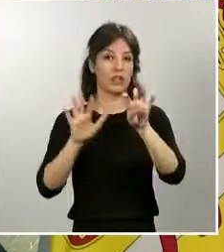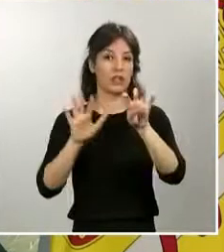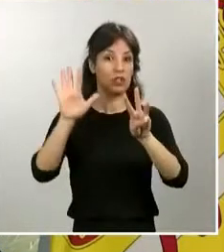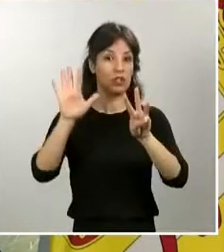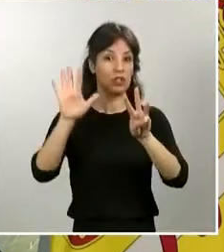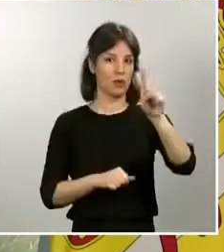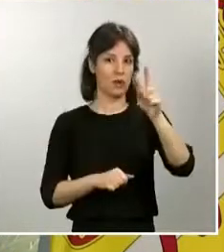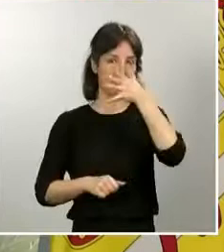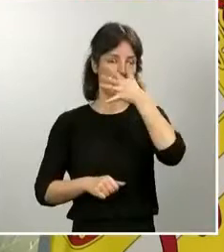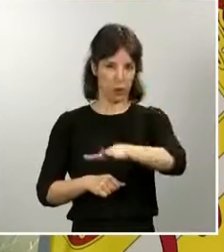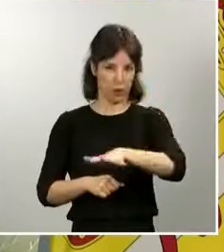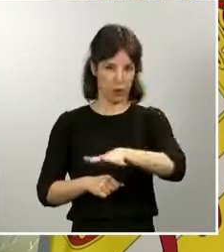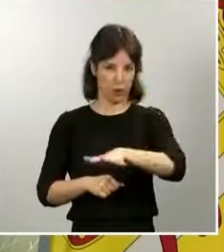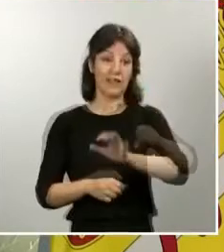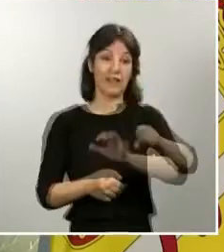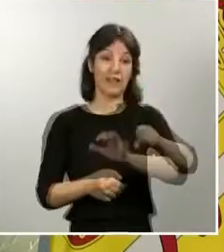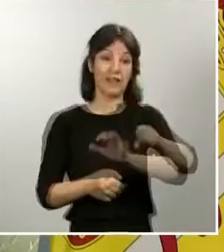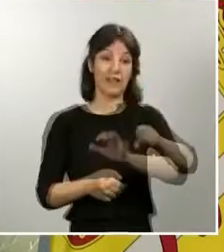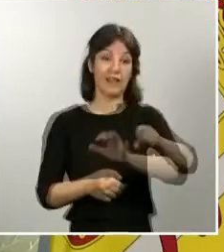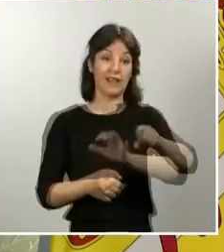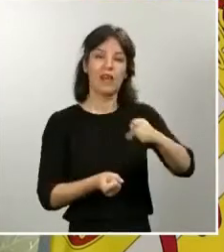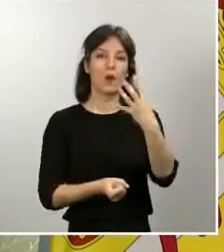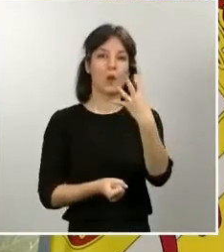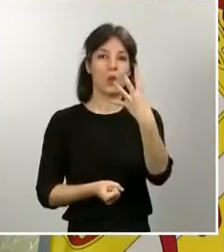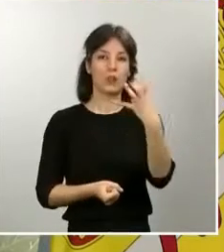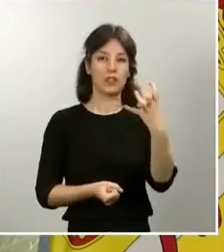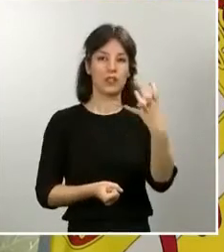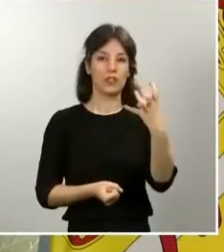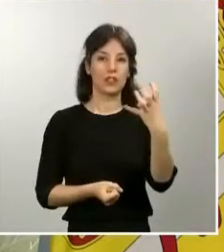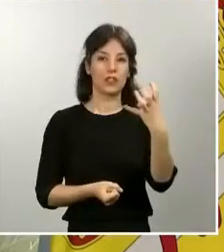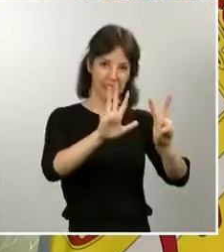procedido a detener a 407 personas.